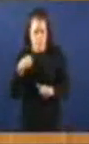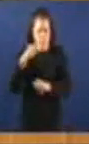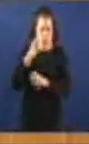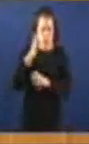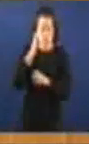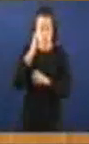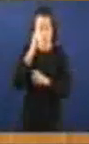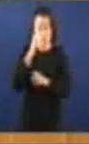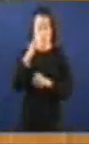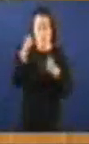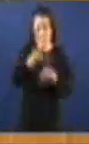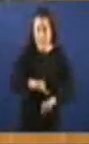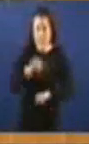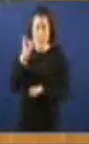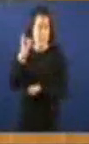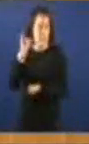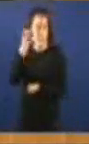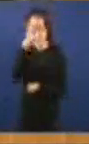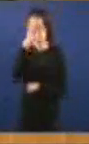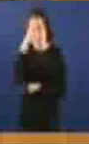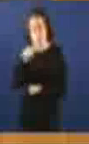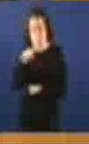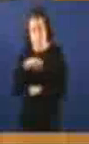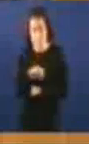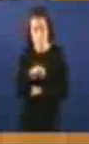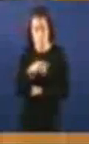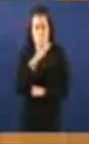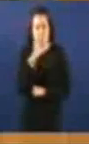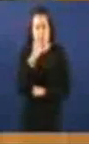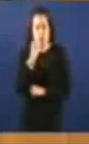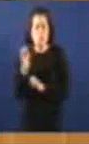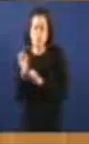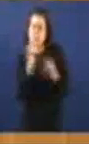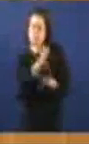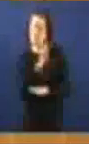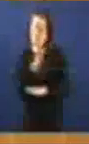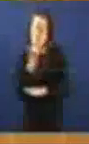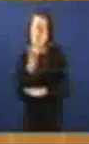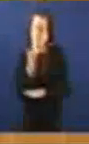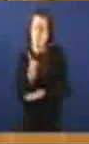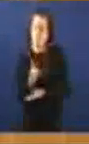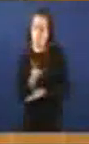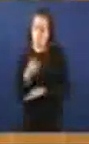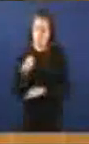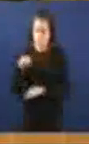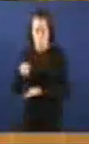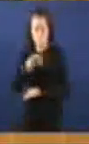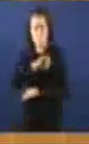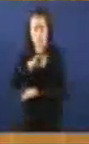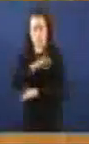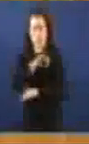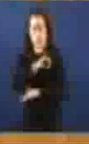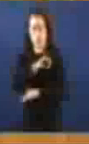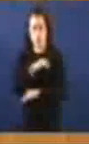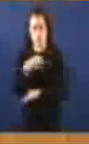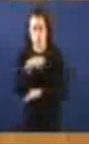Somos seus conxéneres Por que non Lo expulsan Do PP Por que non Este señor Non